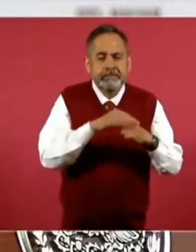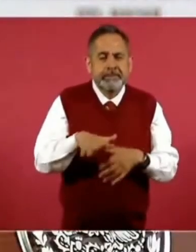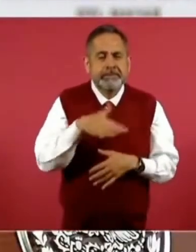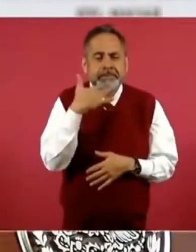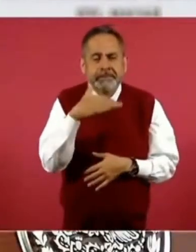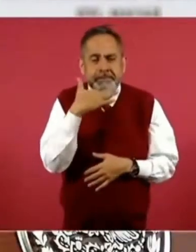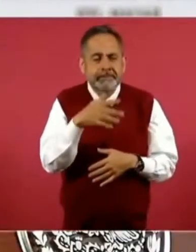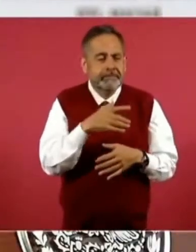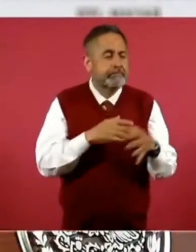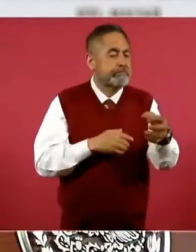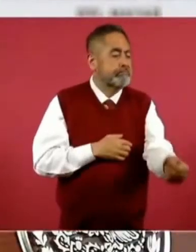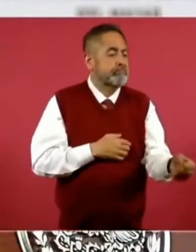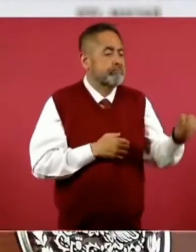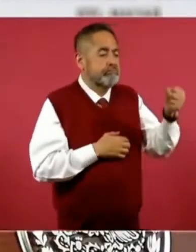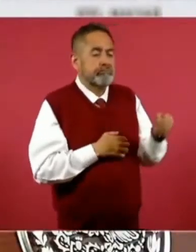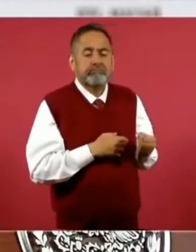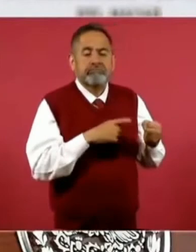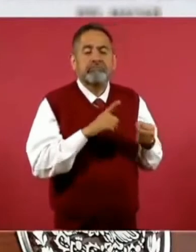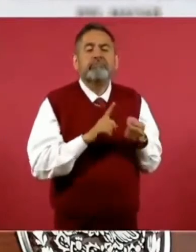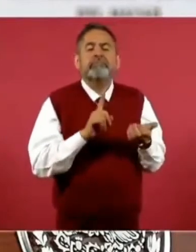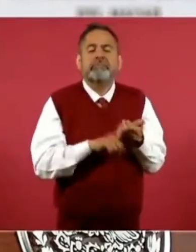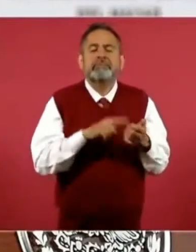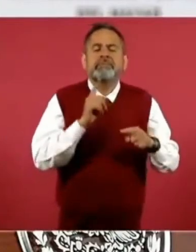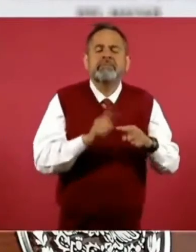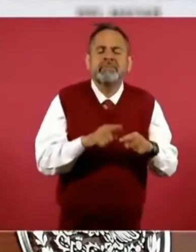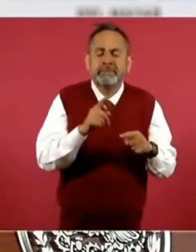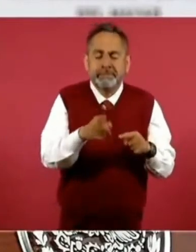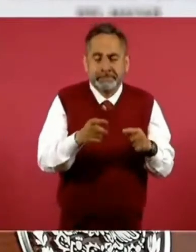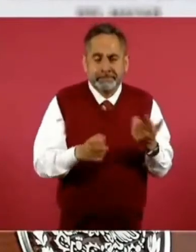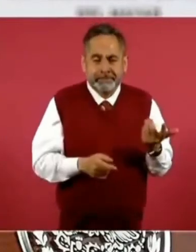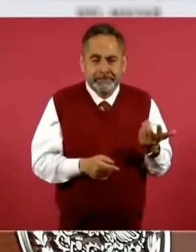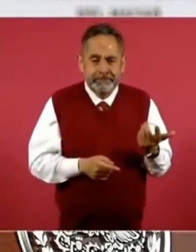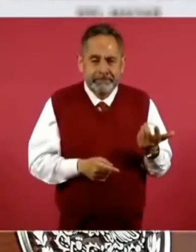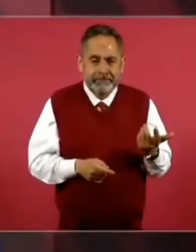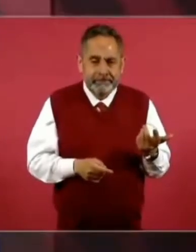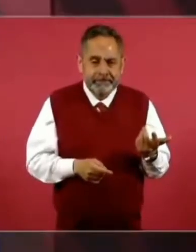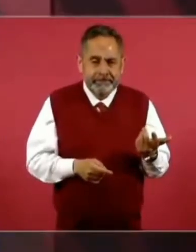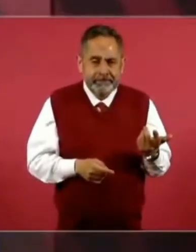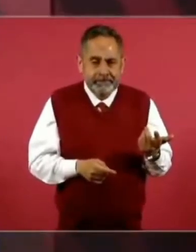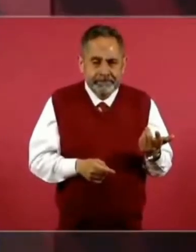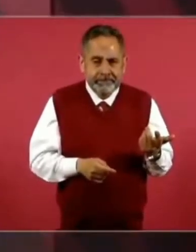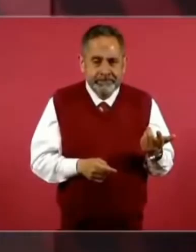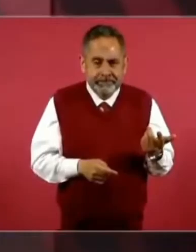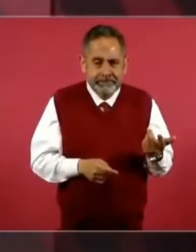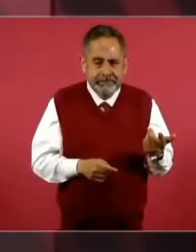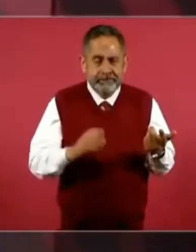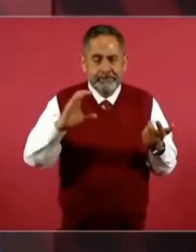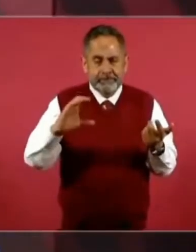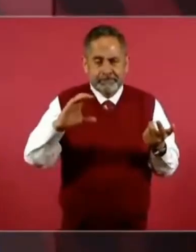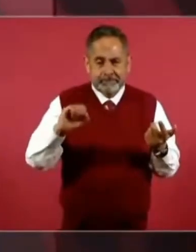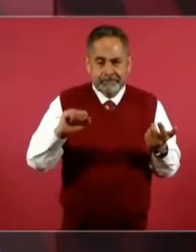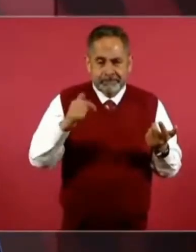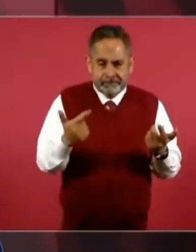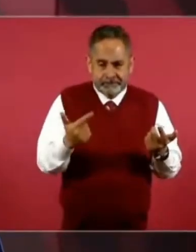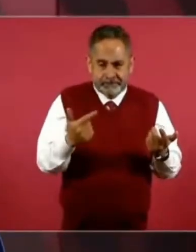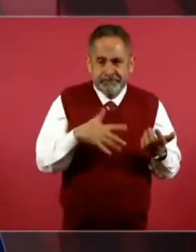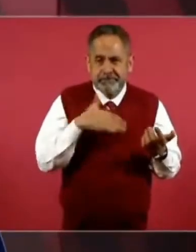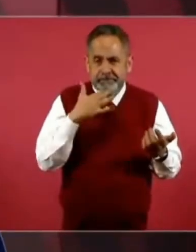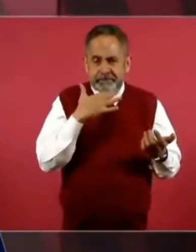de Carlos Salinas de Gortari